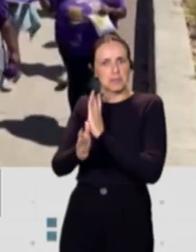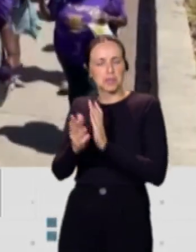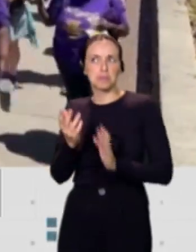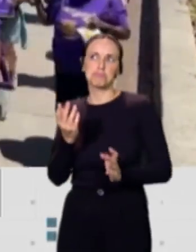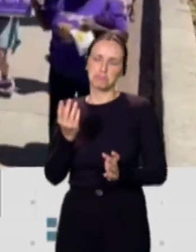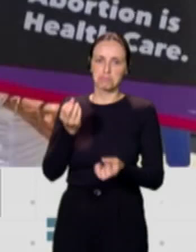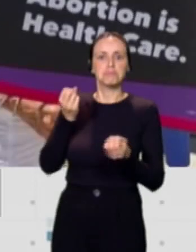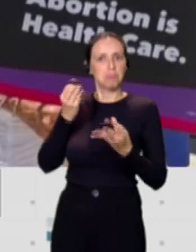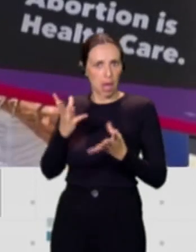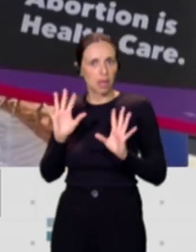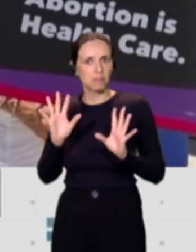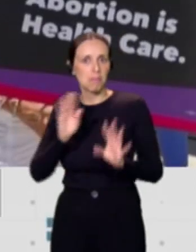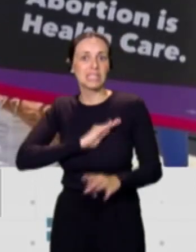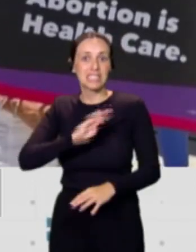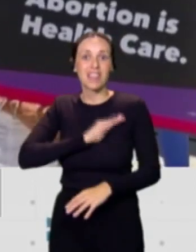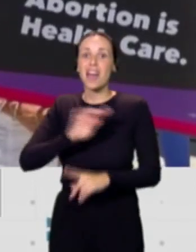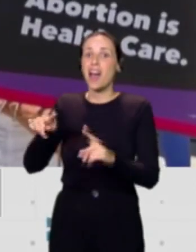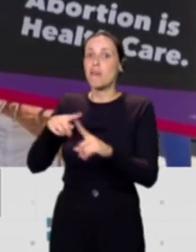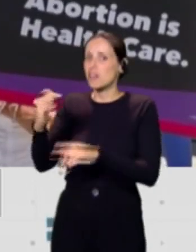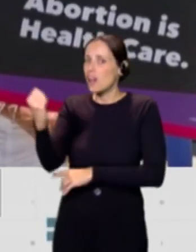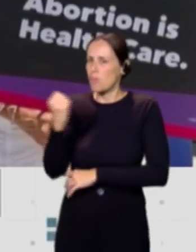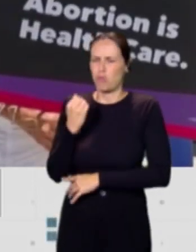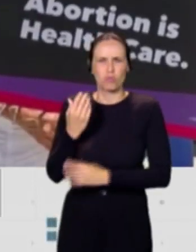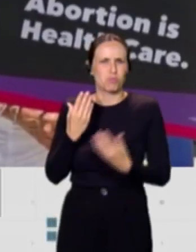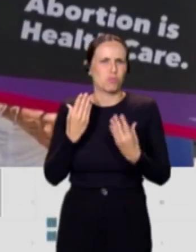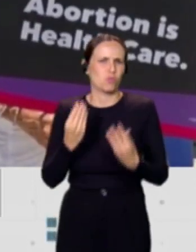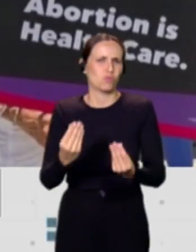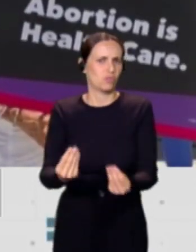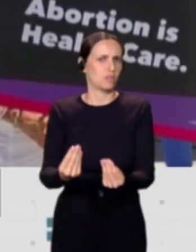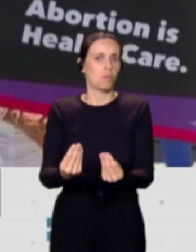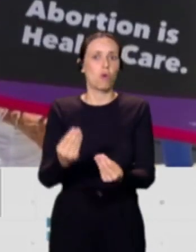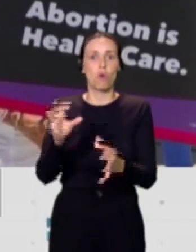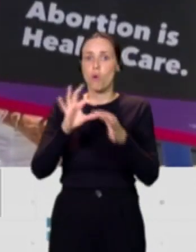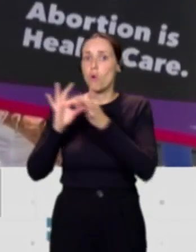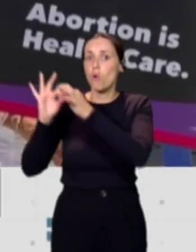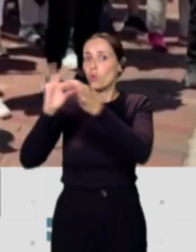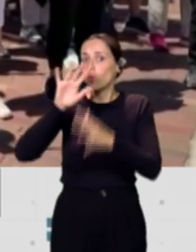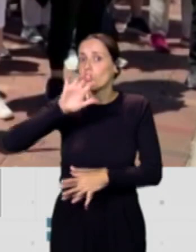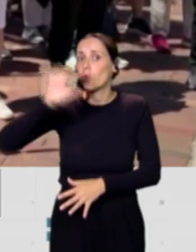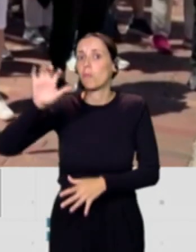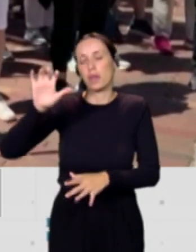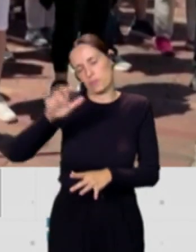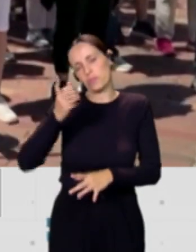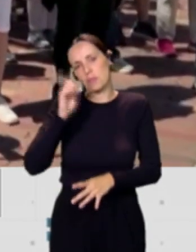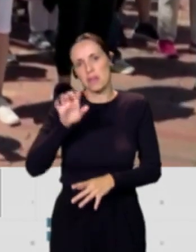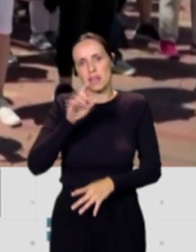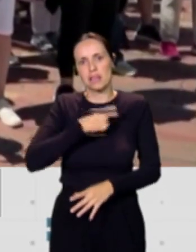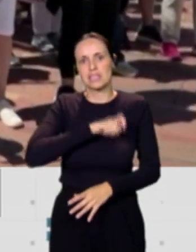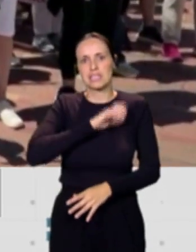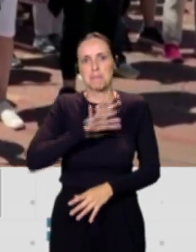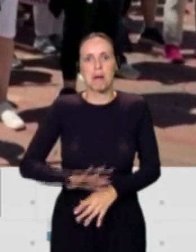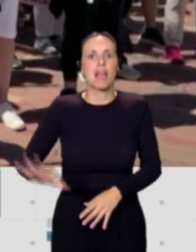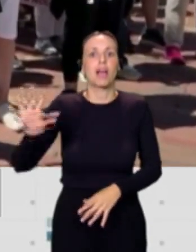muy buena. Además, estamos recibiendo mucho apoyo en toda la Unión Europea y también en España, de